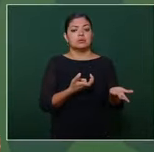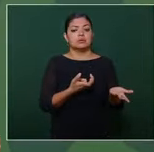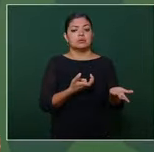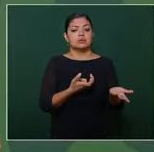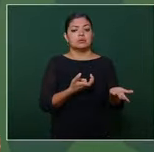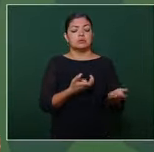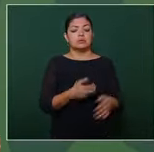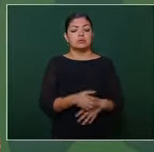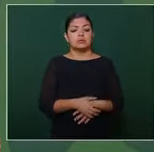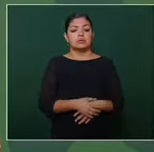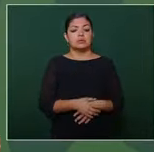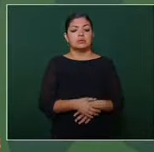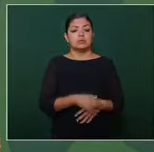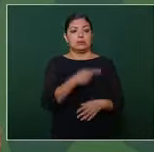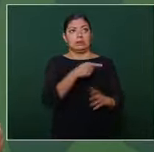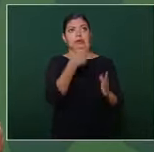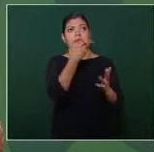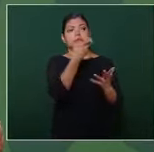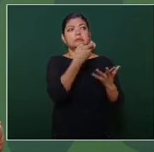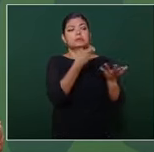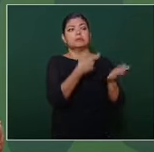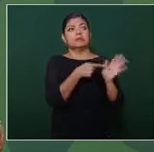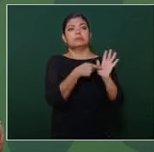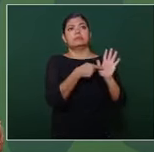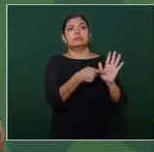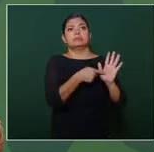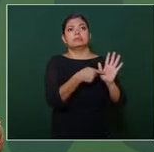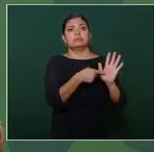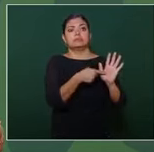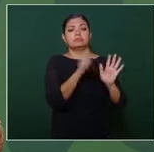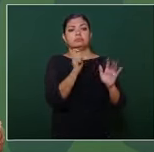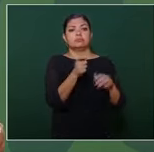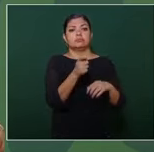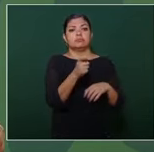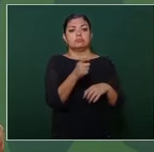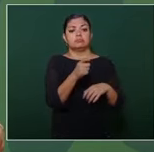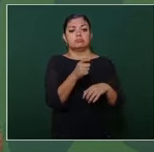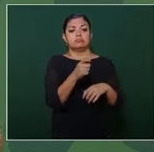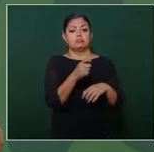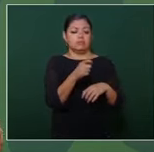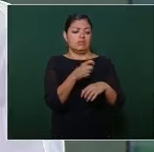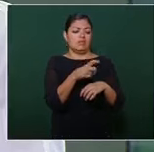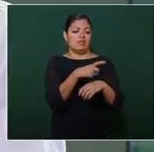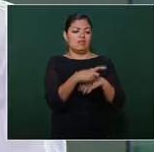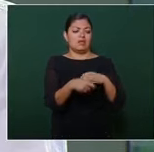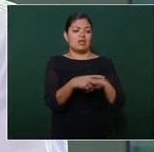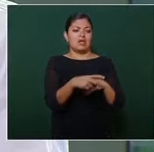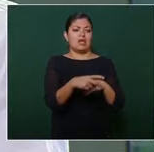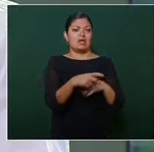que causaban daño violaban derechos humanos